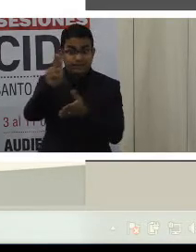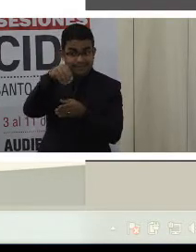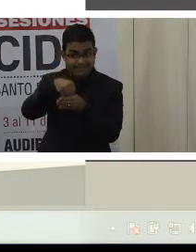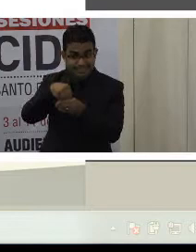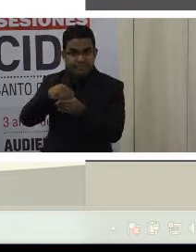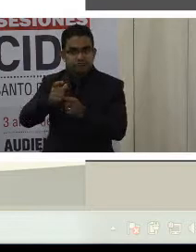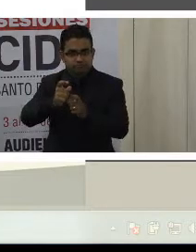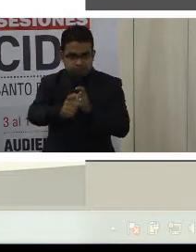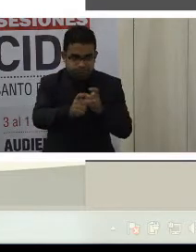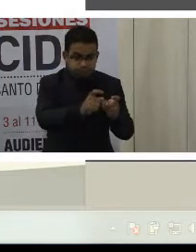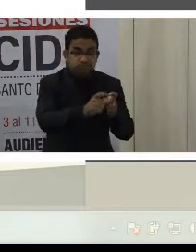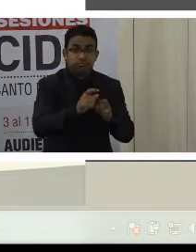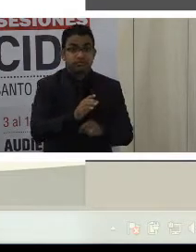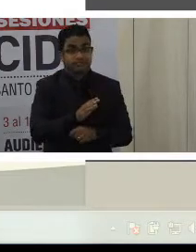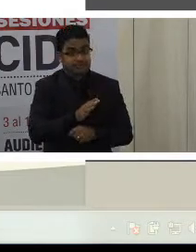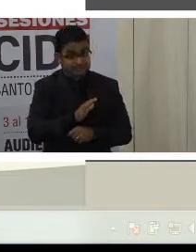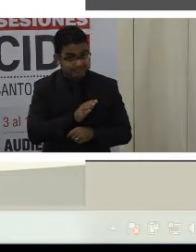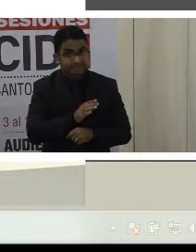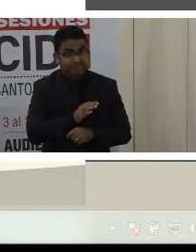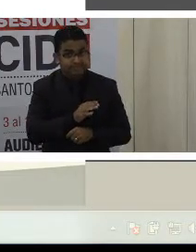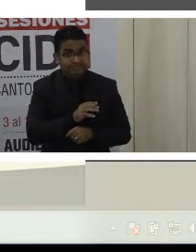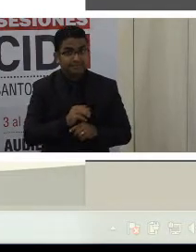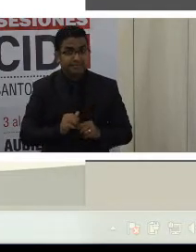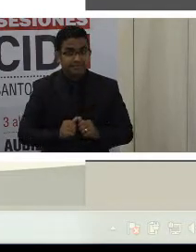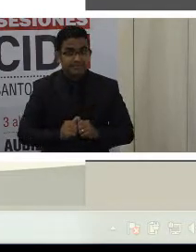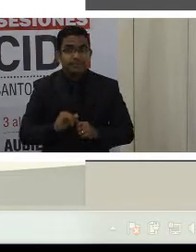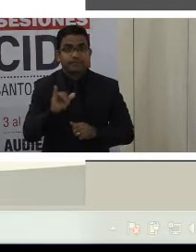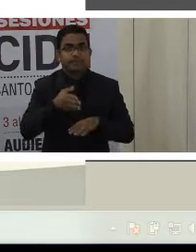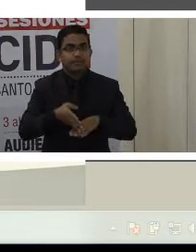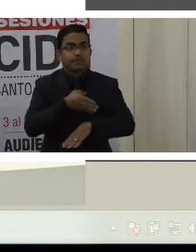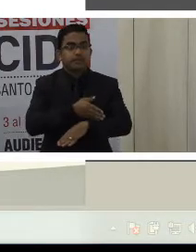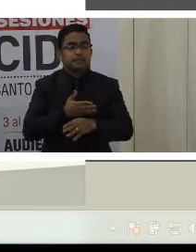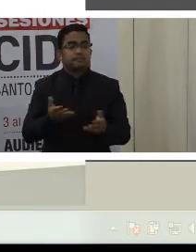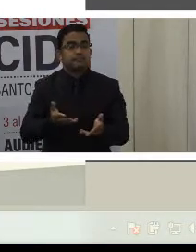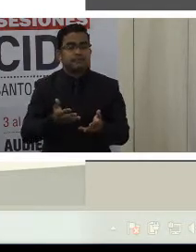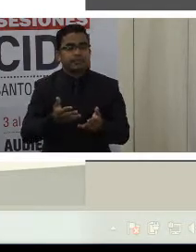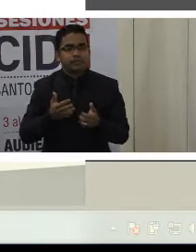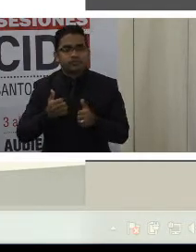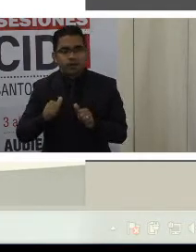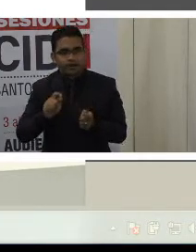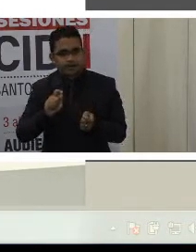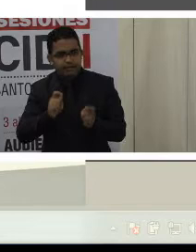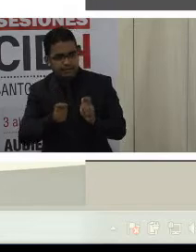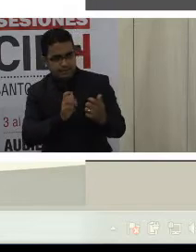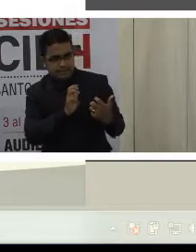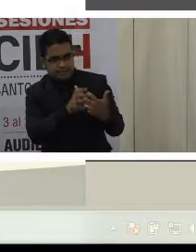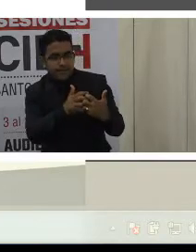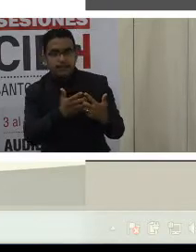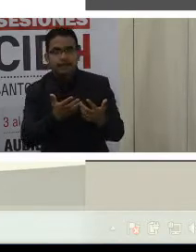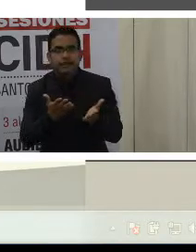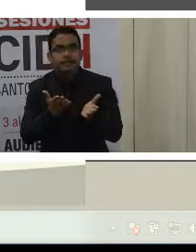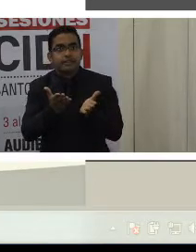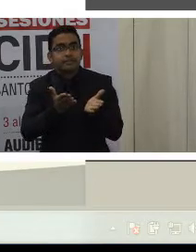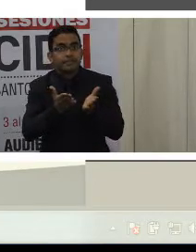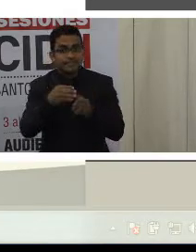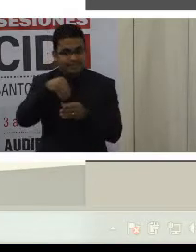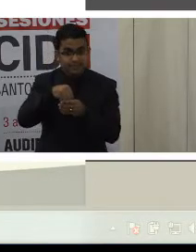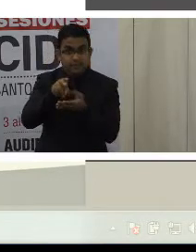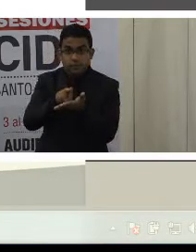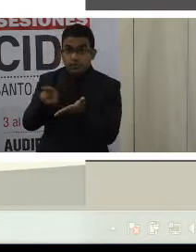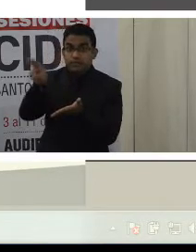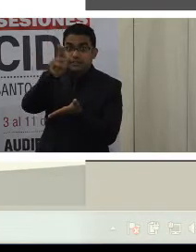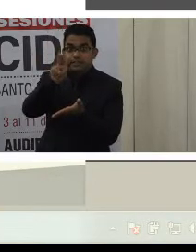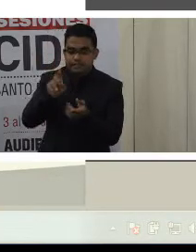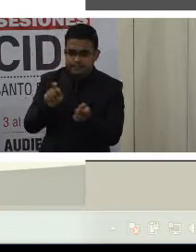oficiales. También se ha avanzado en el proceso de adaptación de los espacios y servicios prestados por las universidades